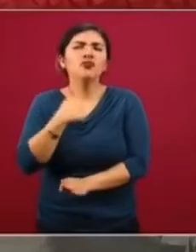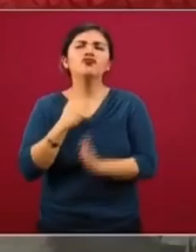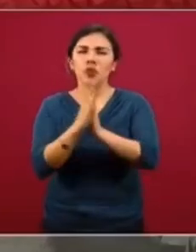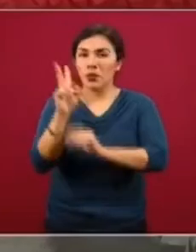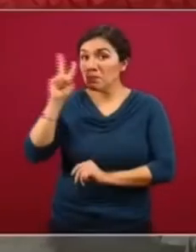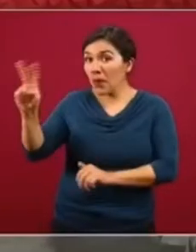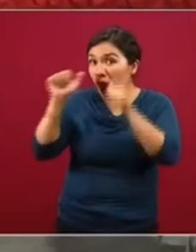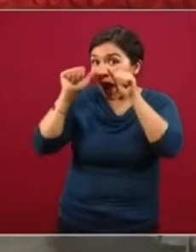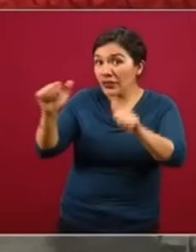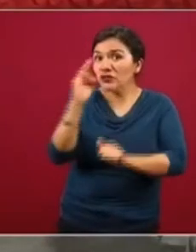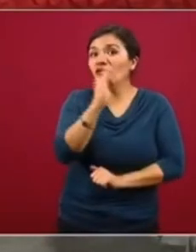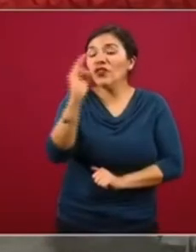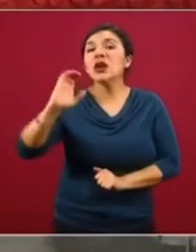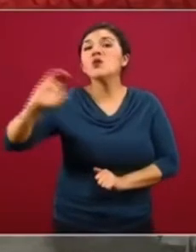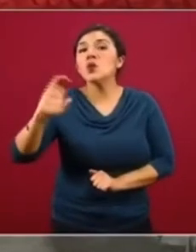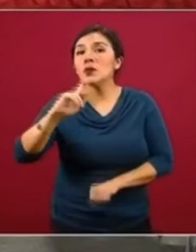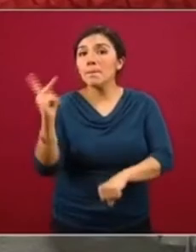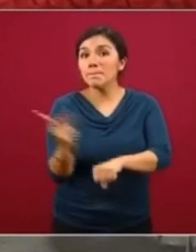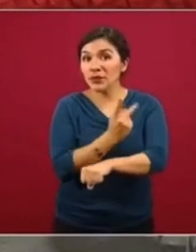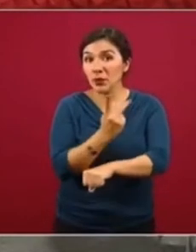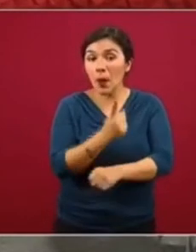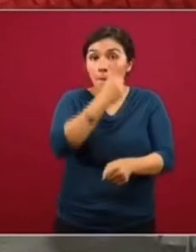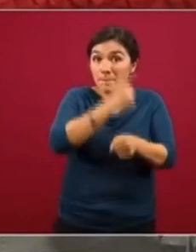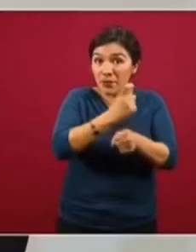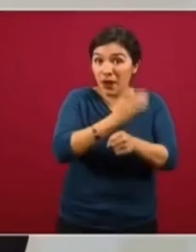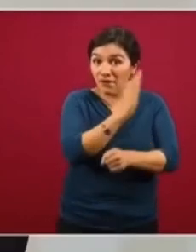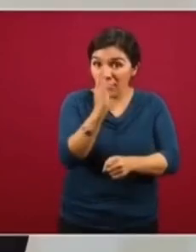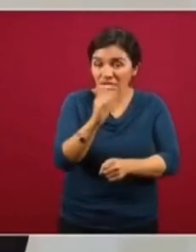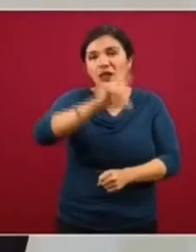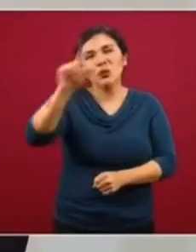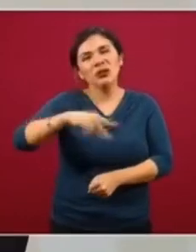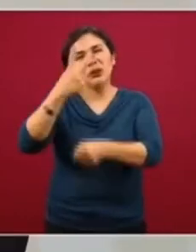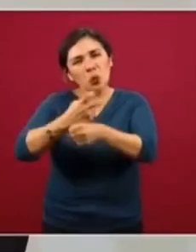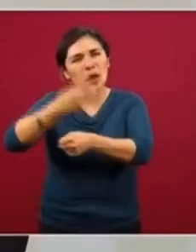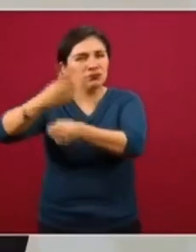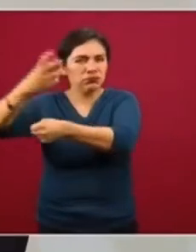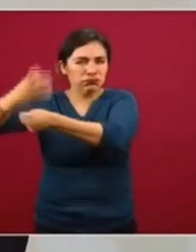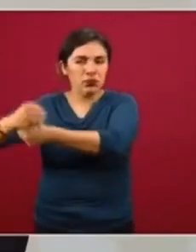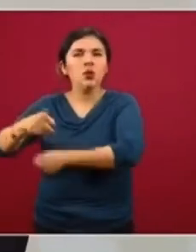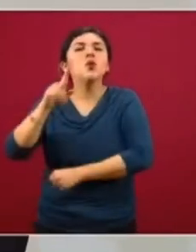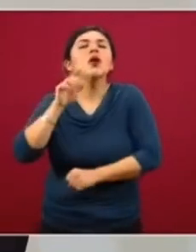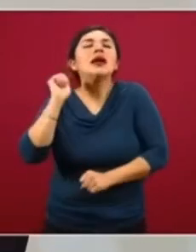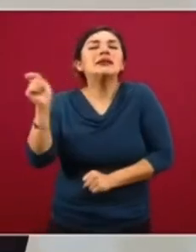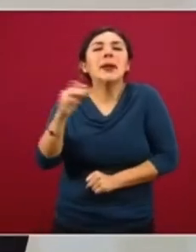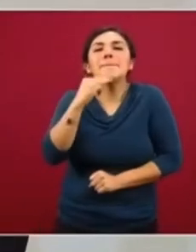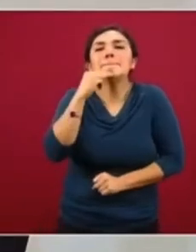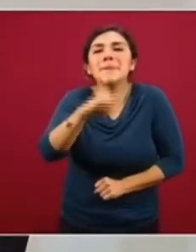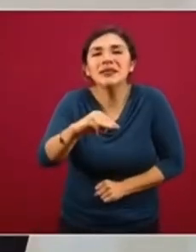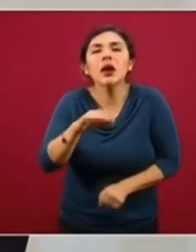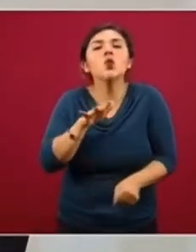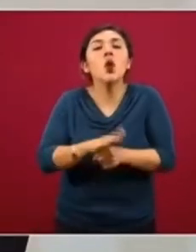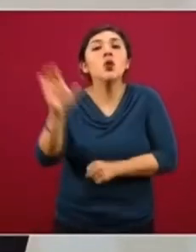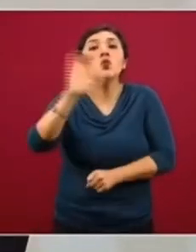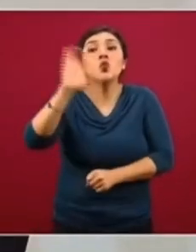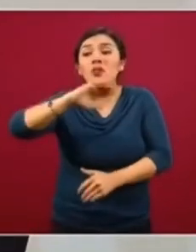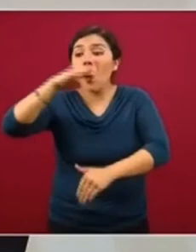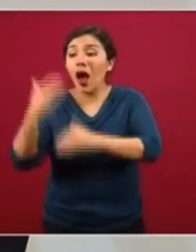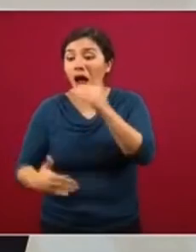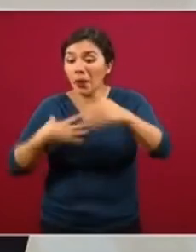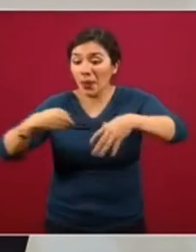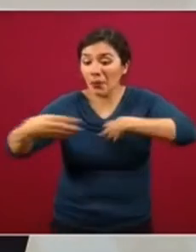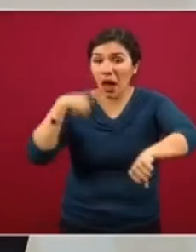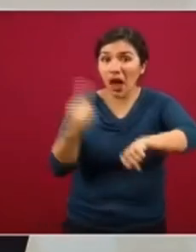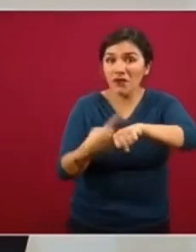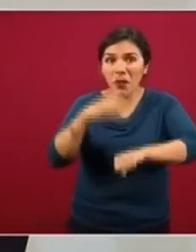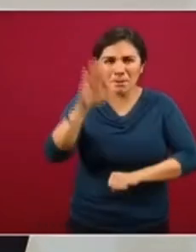Les pido, presten atención a las fechas, la primera fecha, luego las siguientes y cuál es el mensaje respecto a cuándo se acabará la